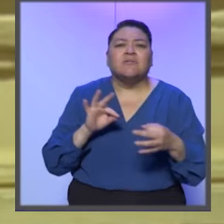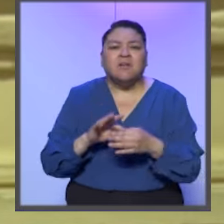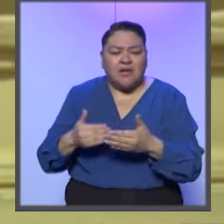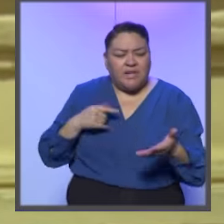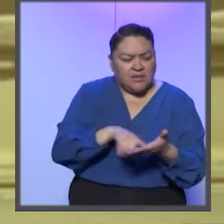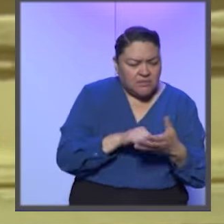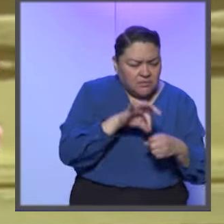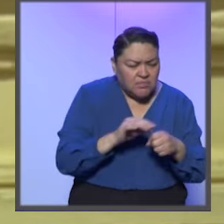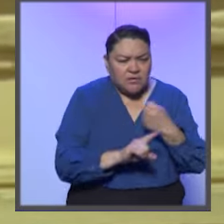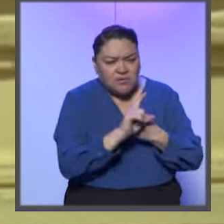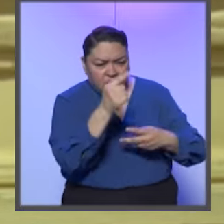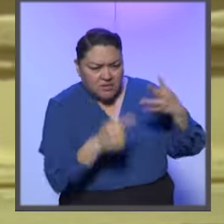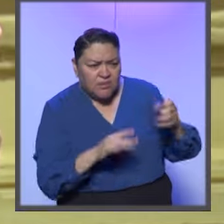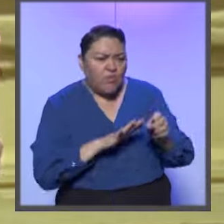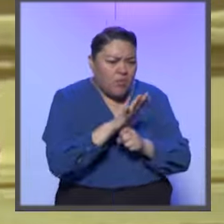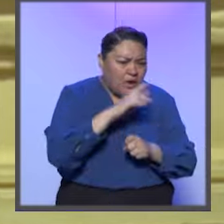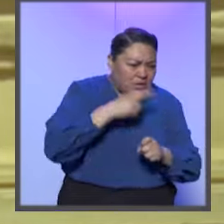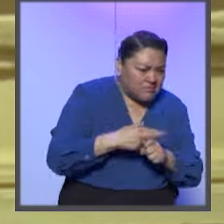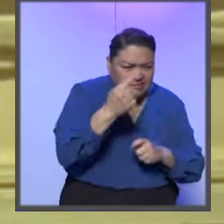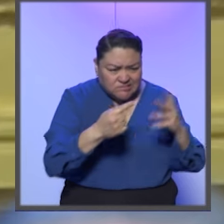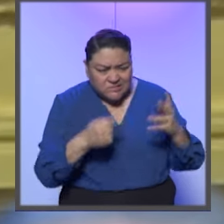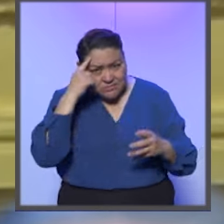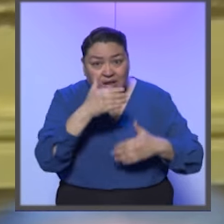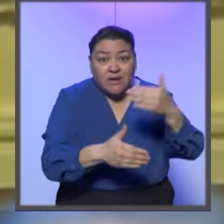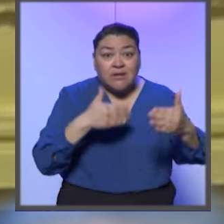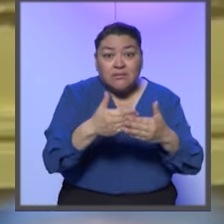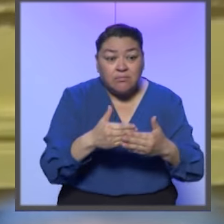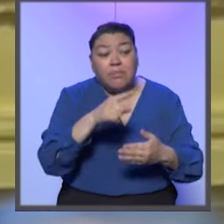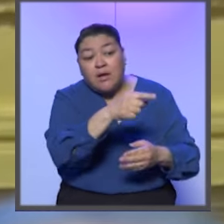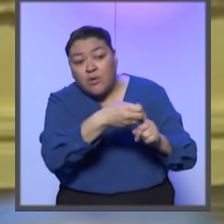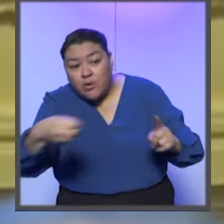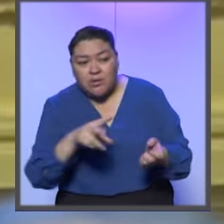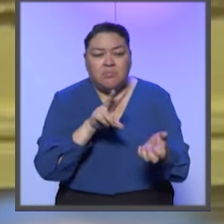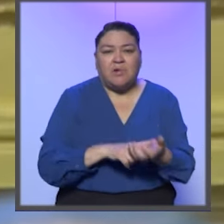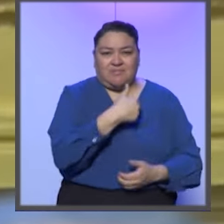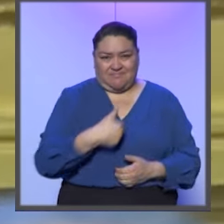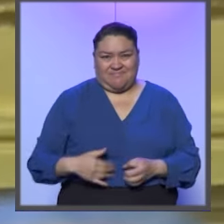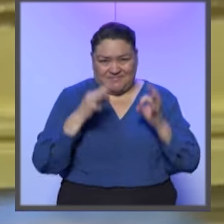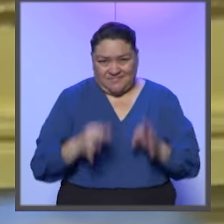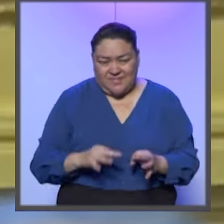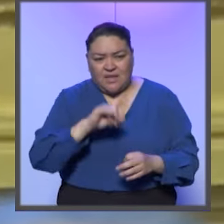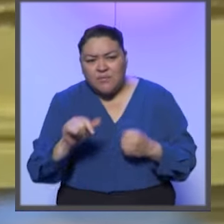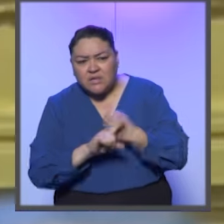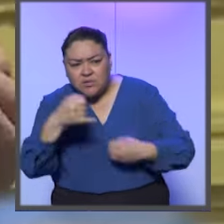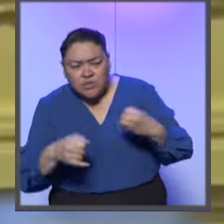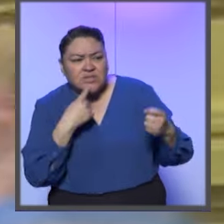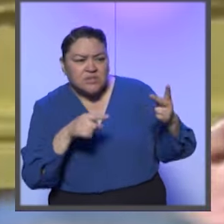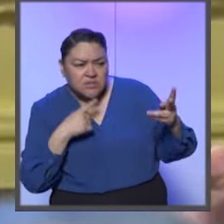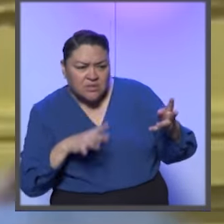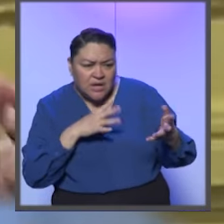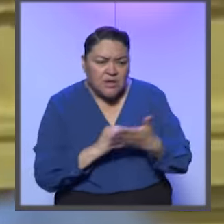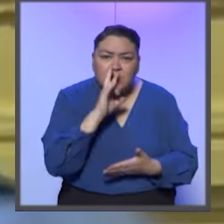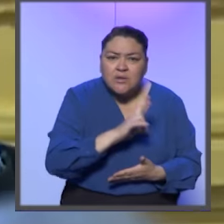al reciente proceso electoral y los distintos retos que tuvieron que enfrentarse para llevar a buen puerto la calificación presidencial y resolver los distintos